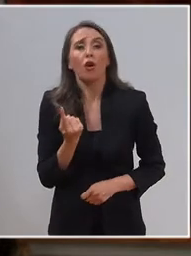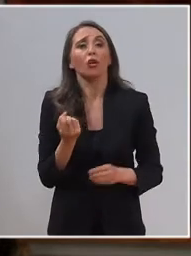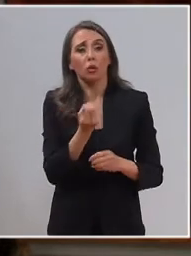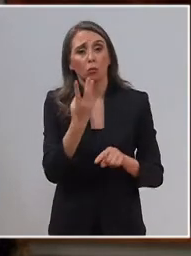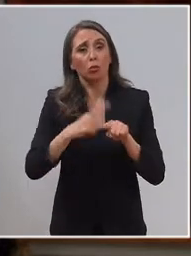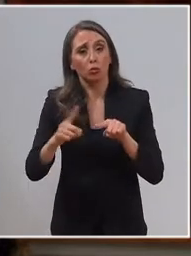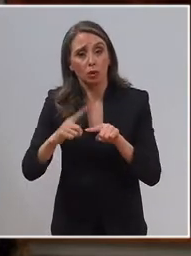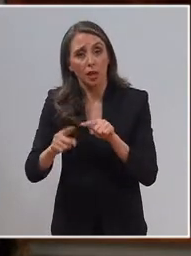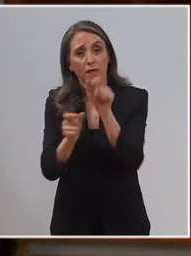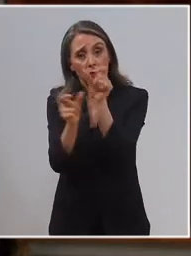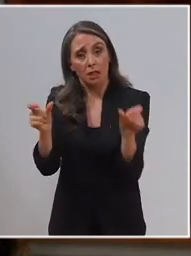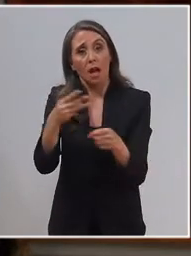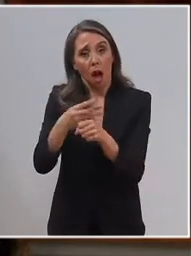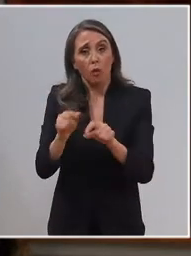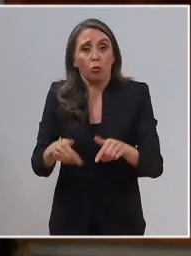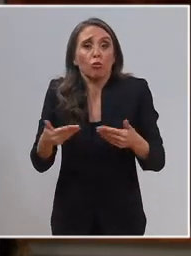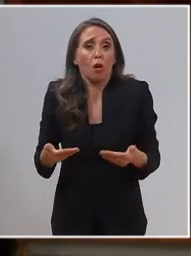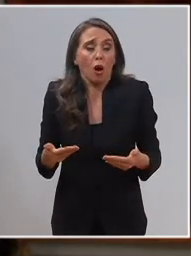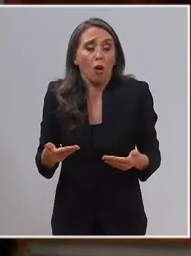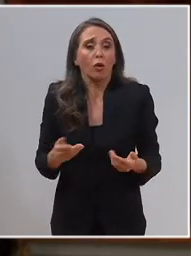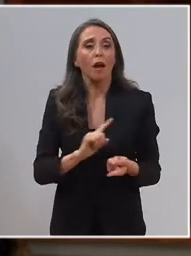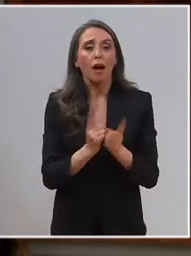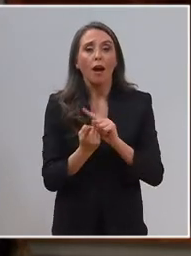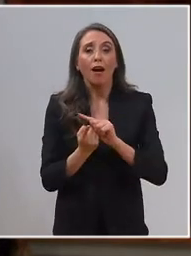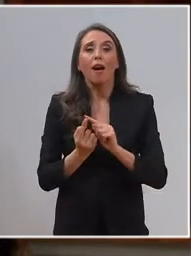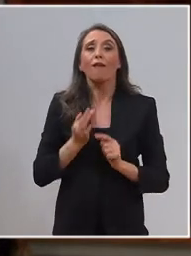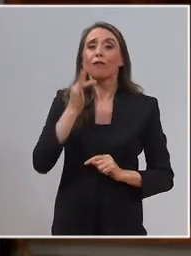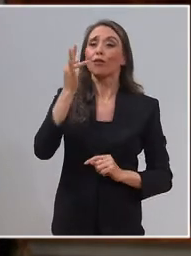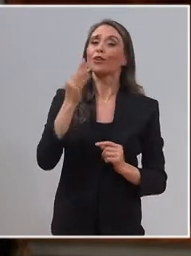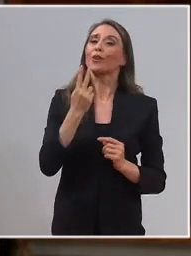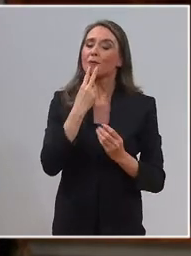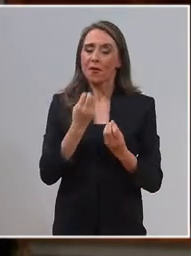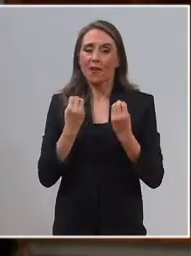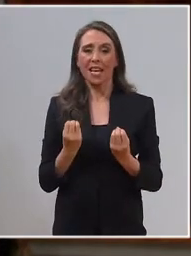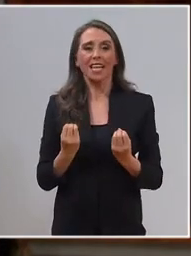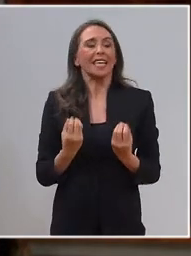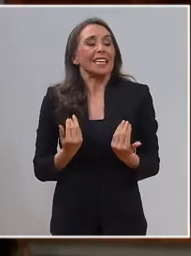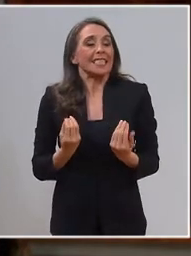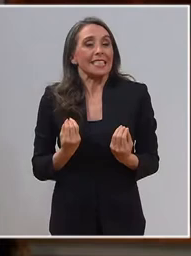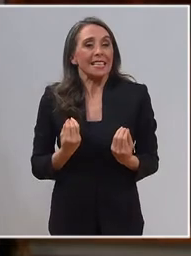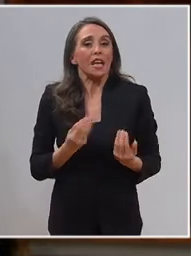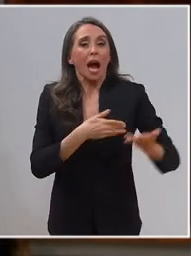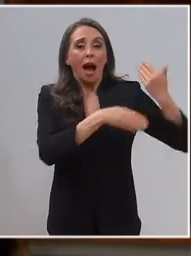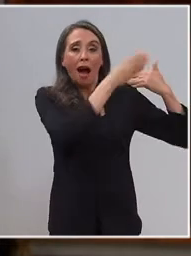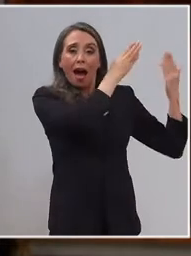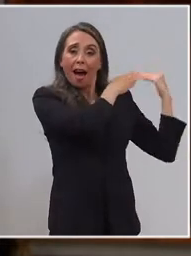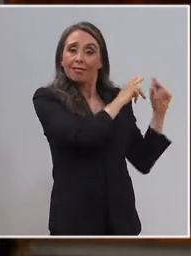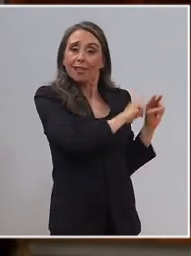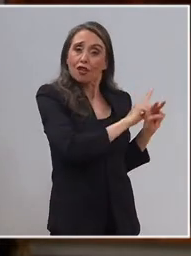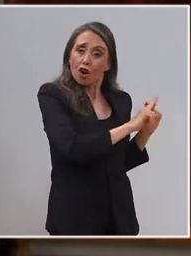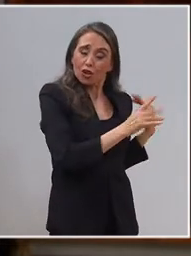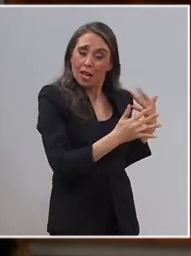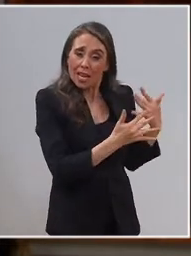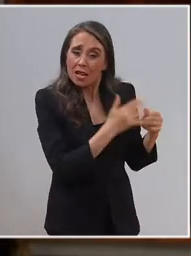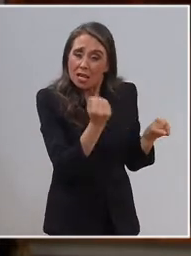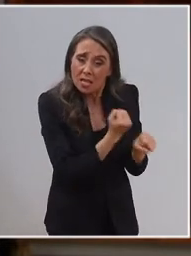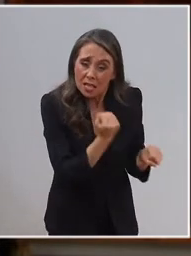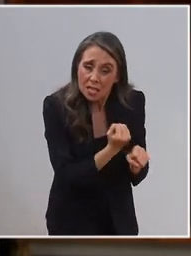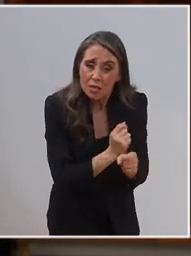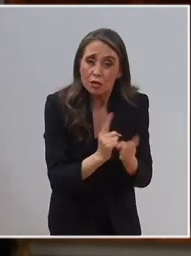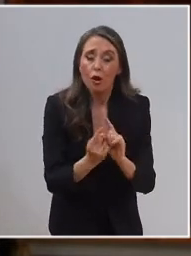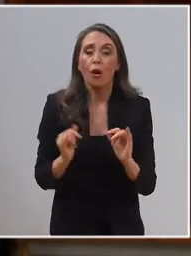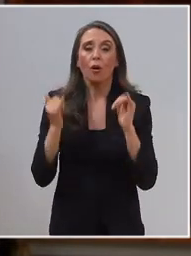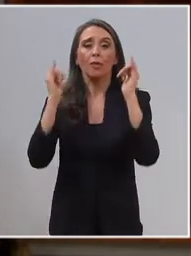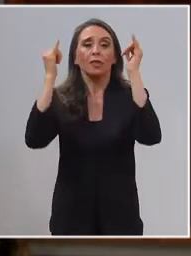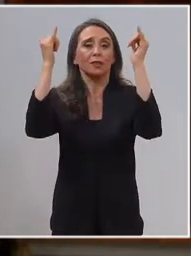acompañan a nuestros adultos mayores, sino que debe ser una etapa de esperanza para poder cosechar y disfrutar lo mucho que sembramos